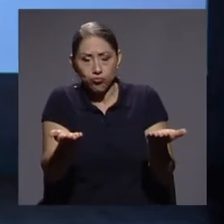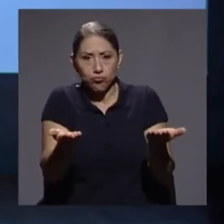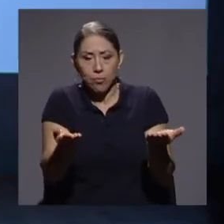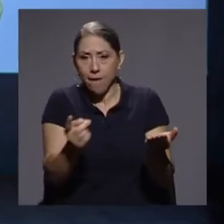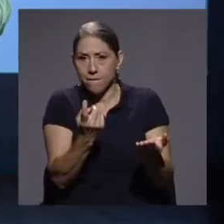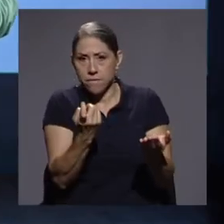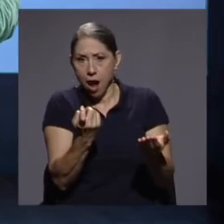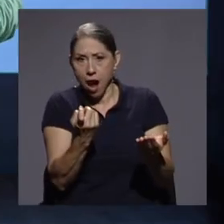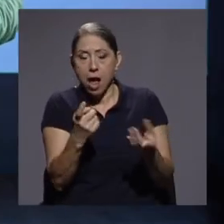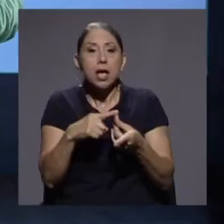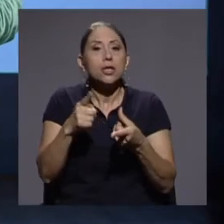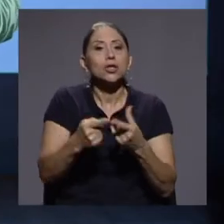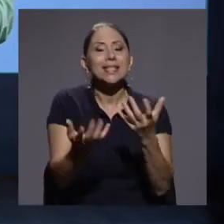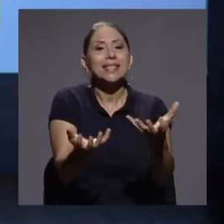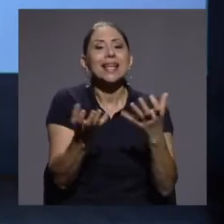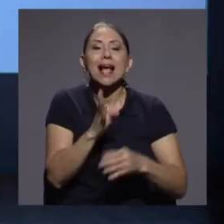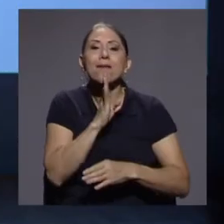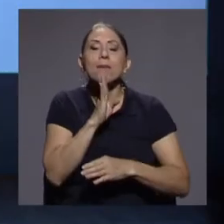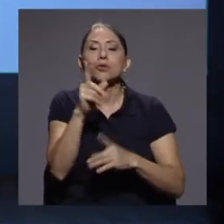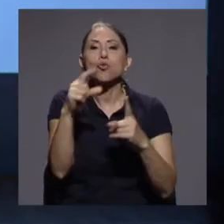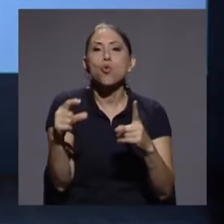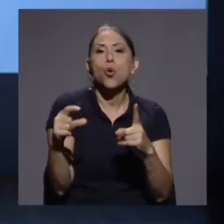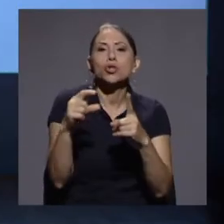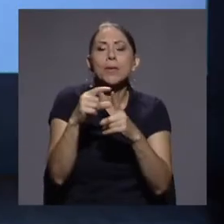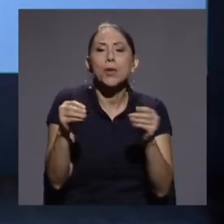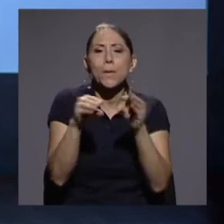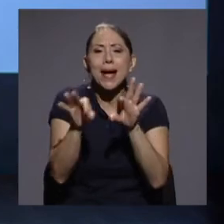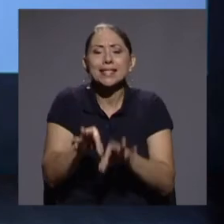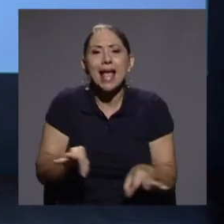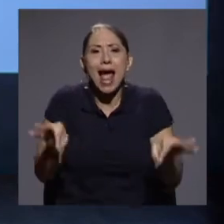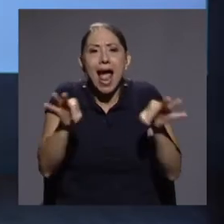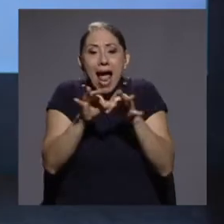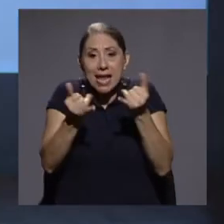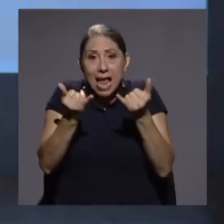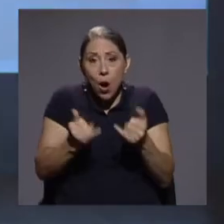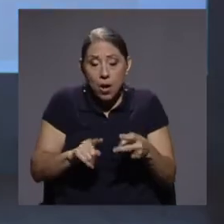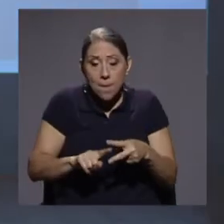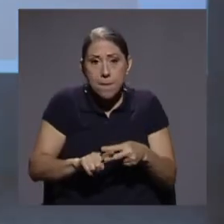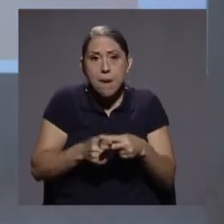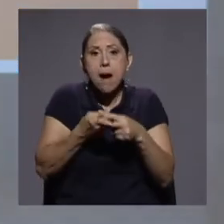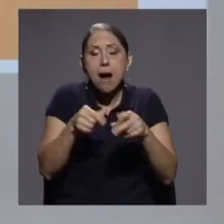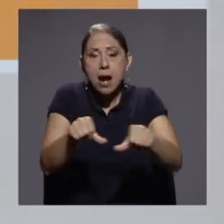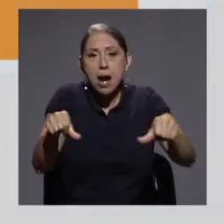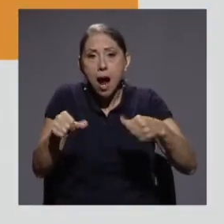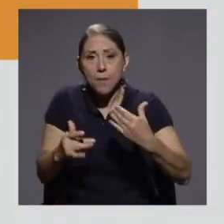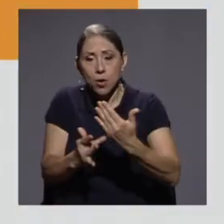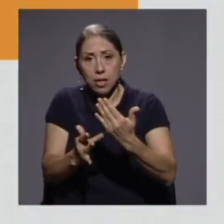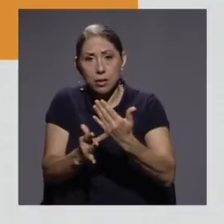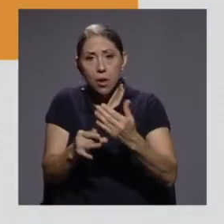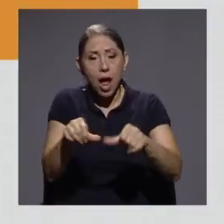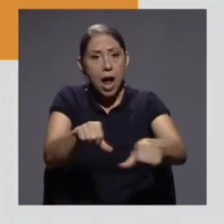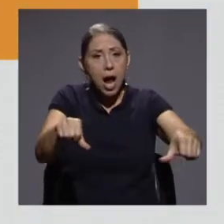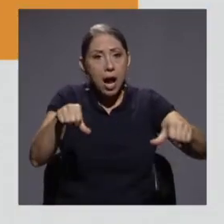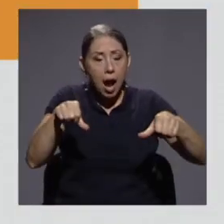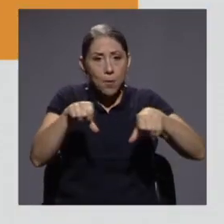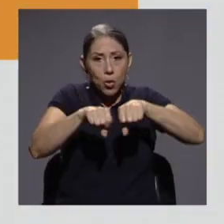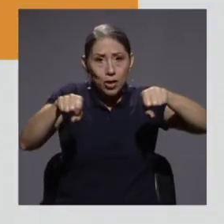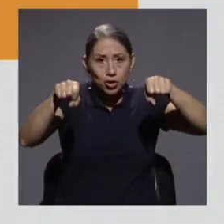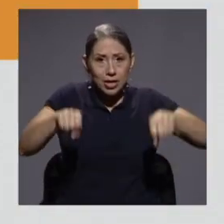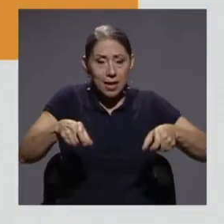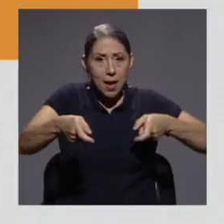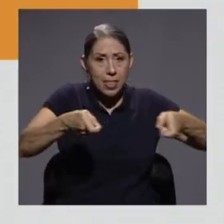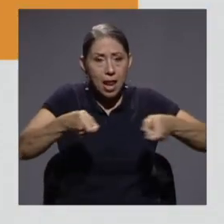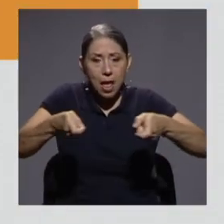comentemos sobre uno de los conceptos más relevantes que ha empezado a resurgir en el campo de la tecnología, en el campo de los sistemas de la